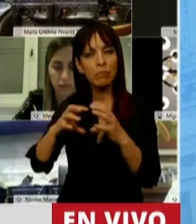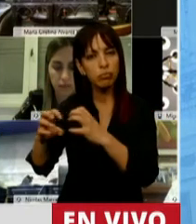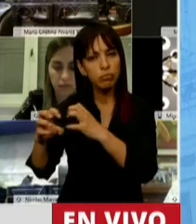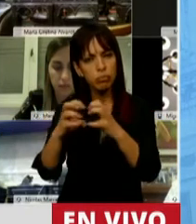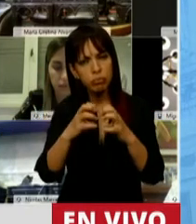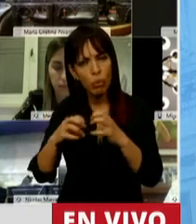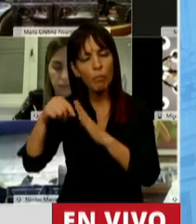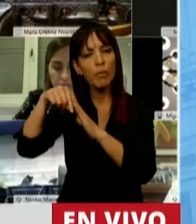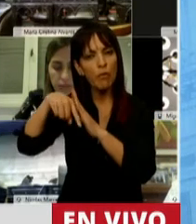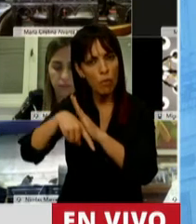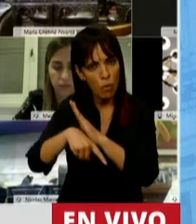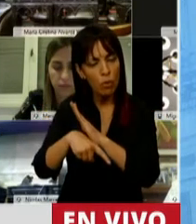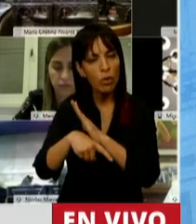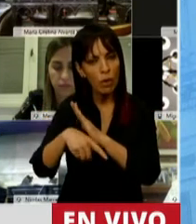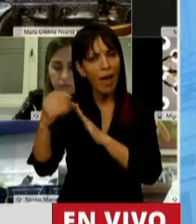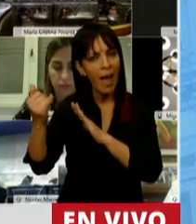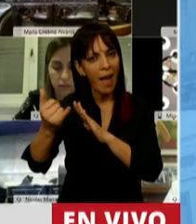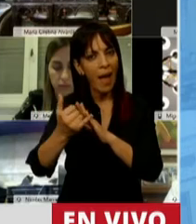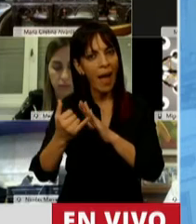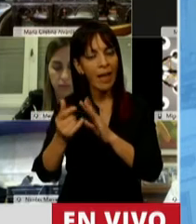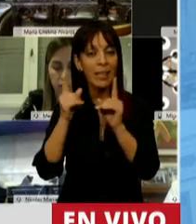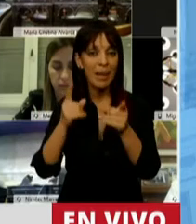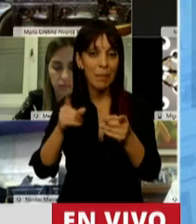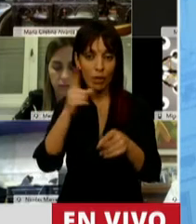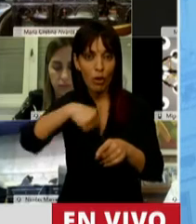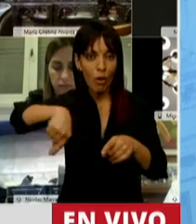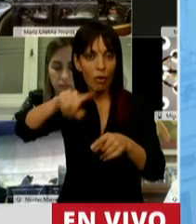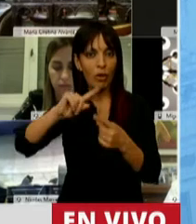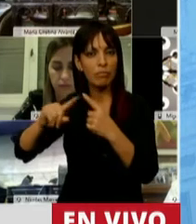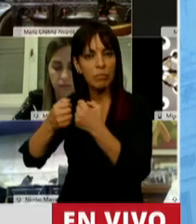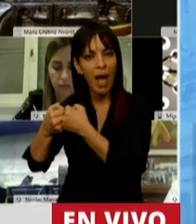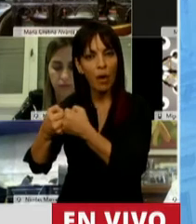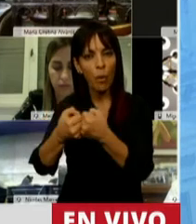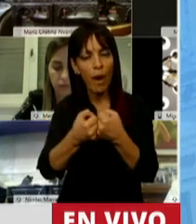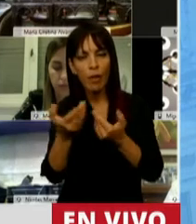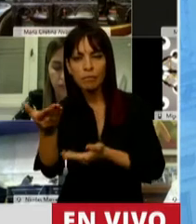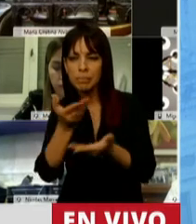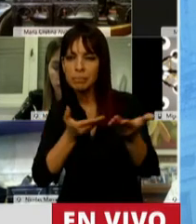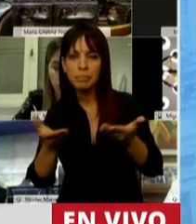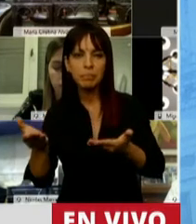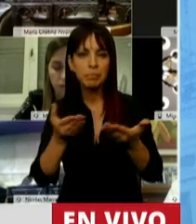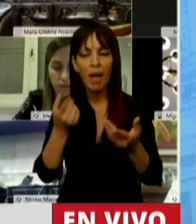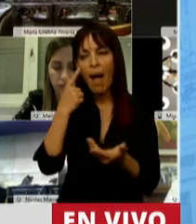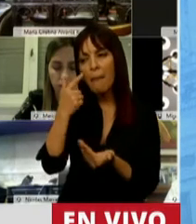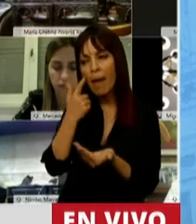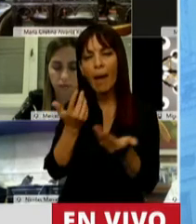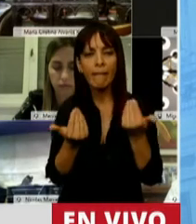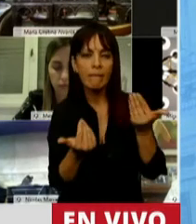y fundamentalmente con ese consenso, buscando el consenso, sabiendo escuchar.